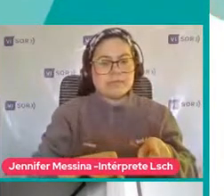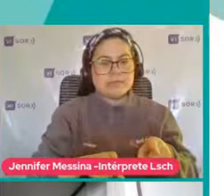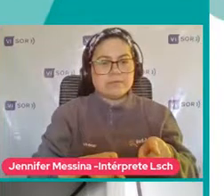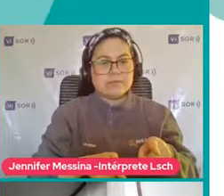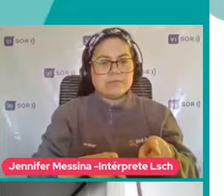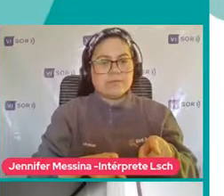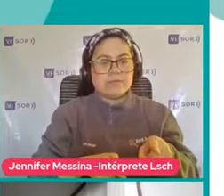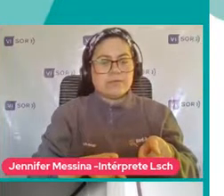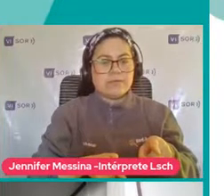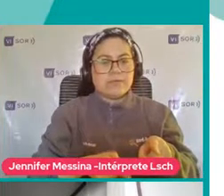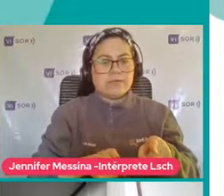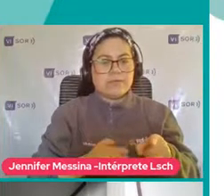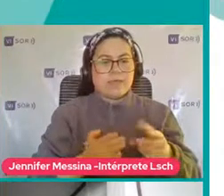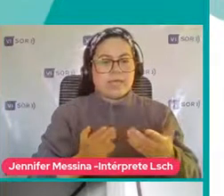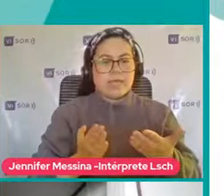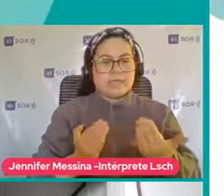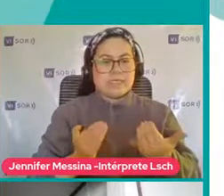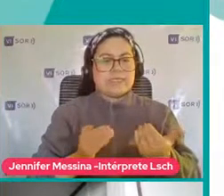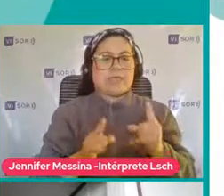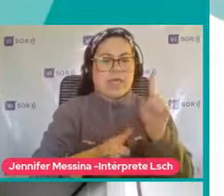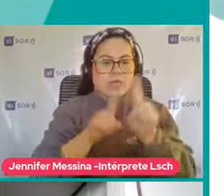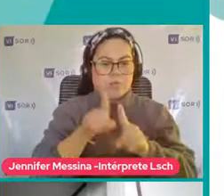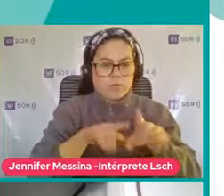Dependencia Algunos factores